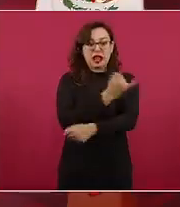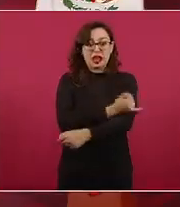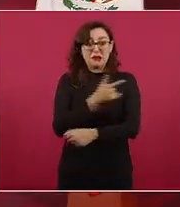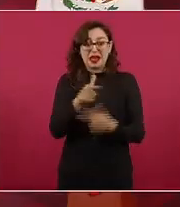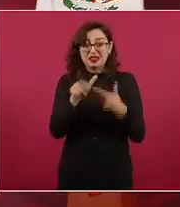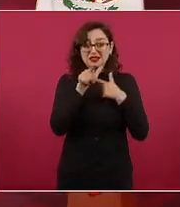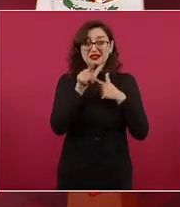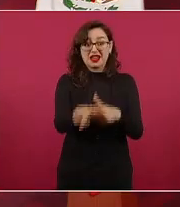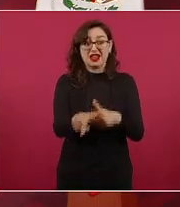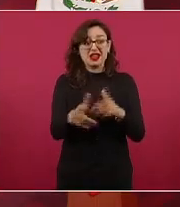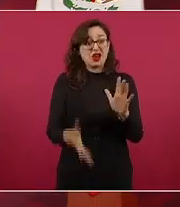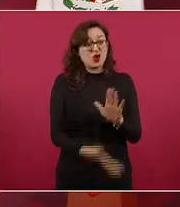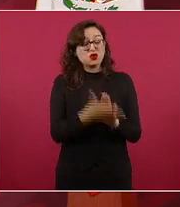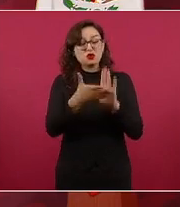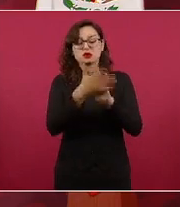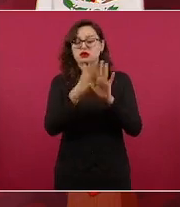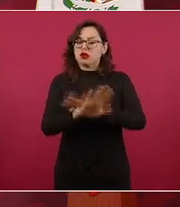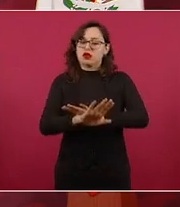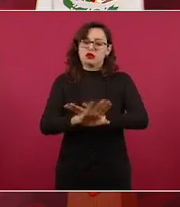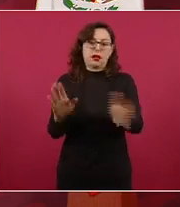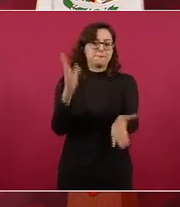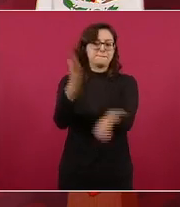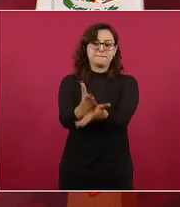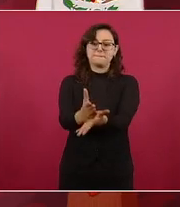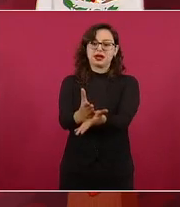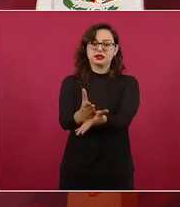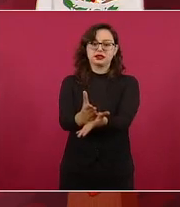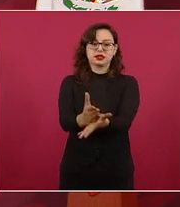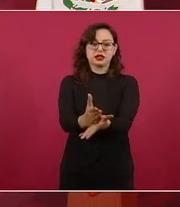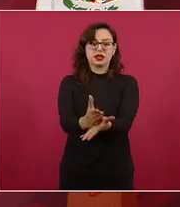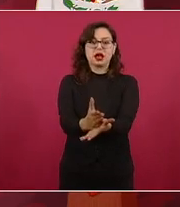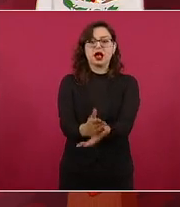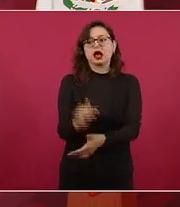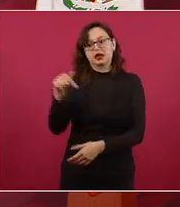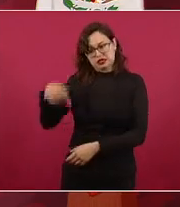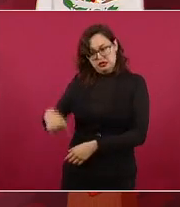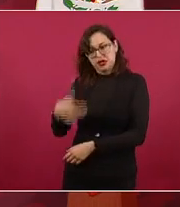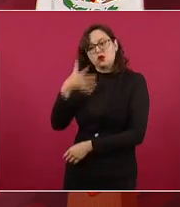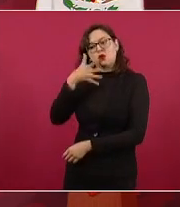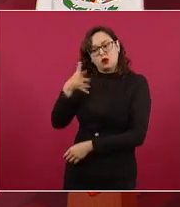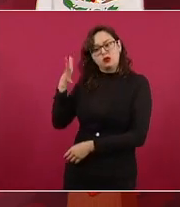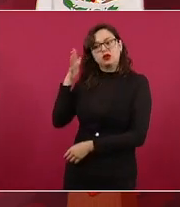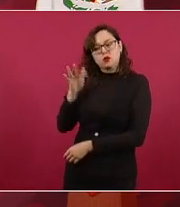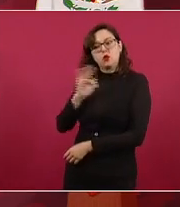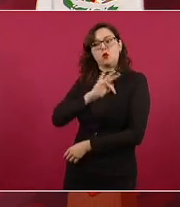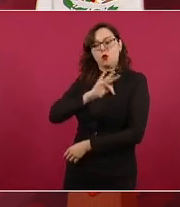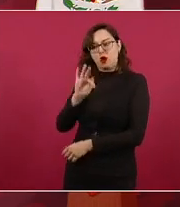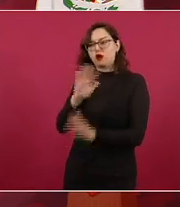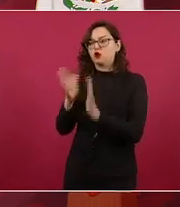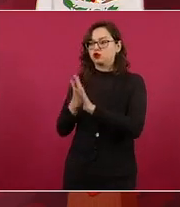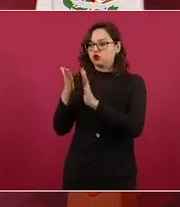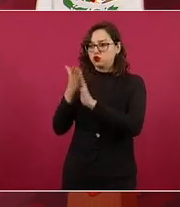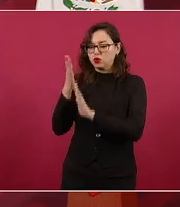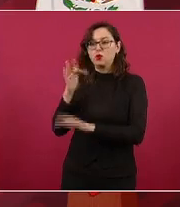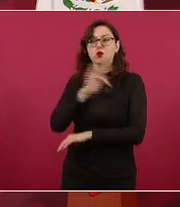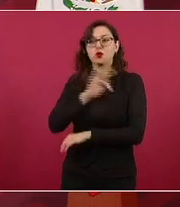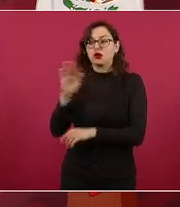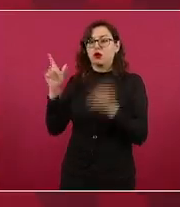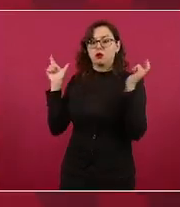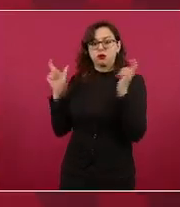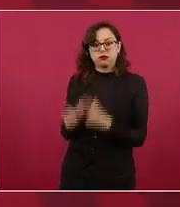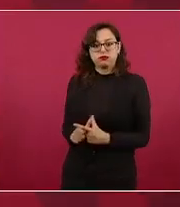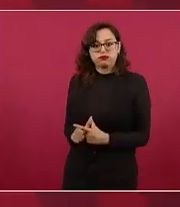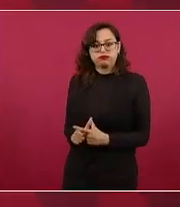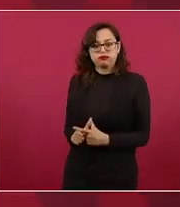pero sí en Cuauhtémoc vamos a repoblar Cuauhtémoc porque tenemos